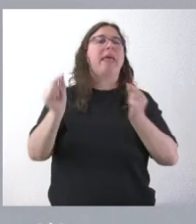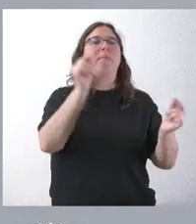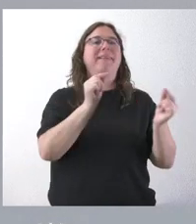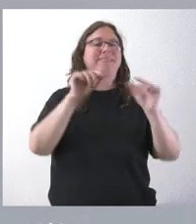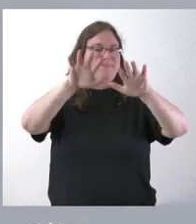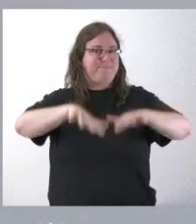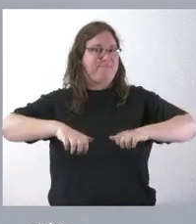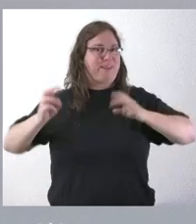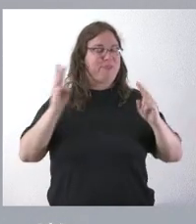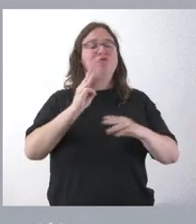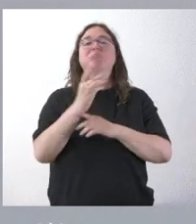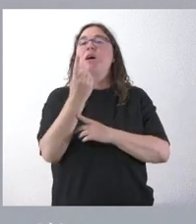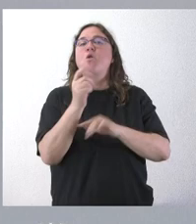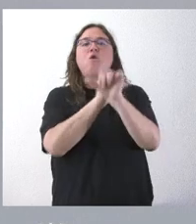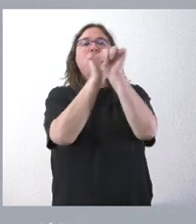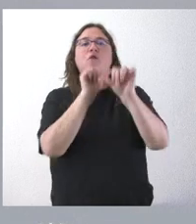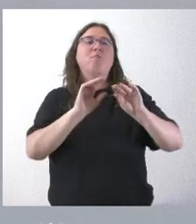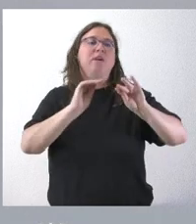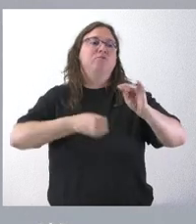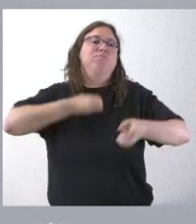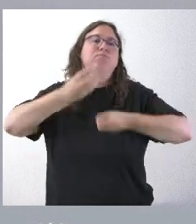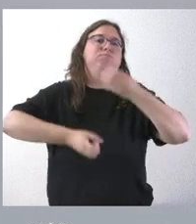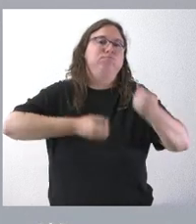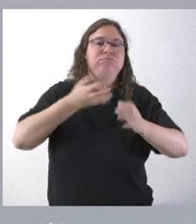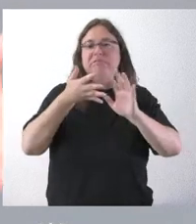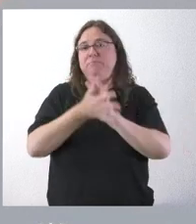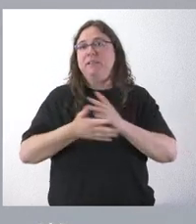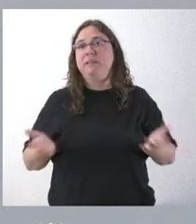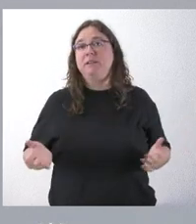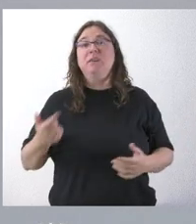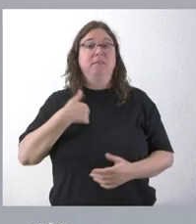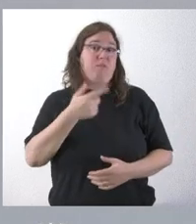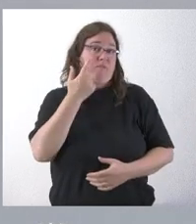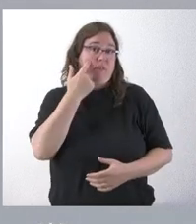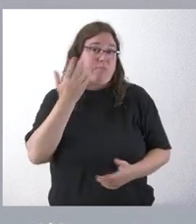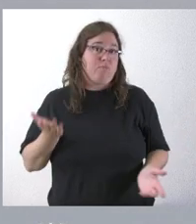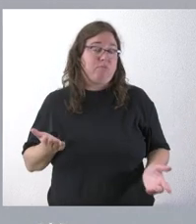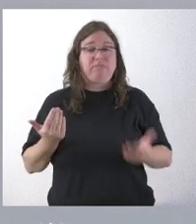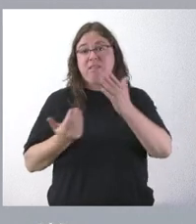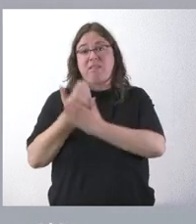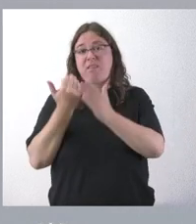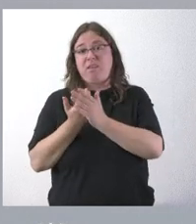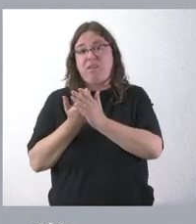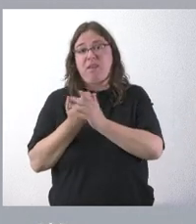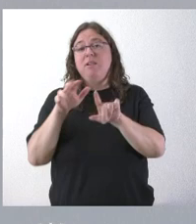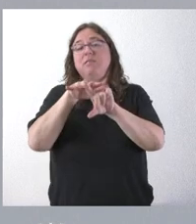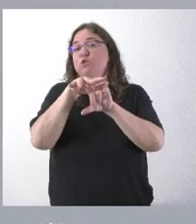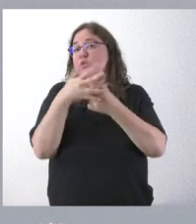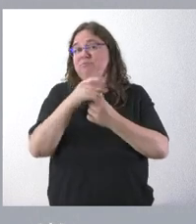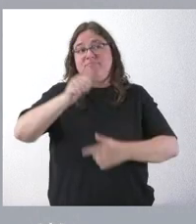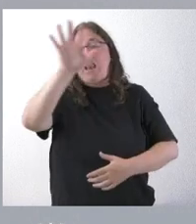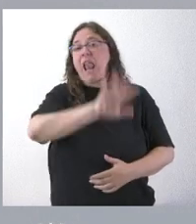de abordarlo o su forma de explicarlo. Lo estamos viendo también en estos días dentro del contexto nacional.